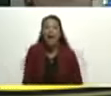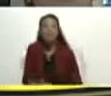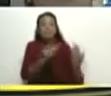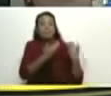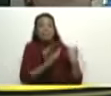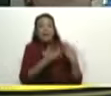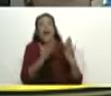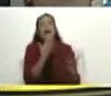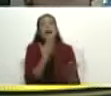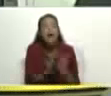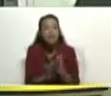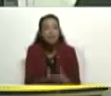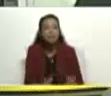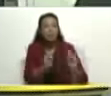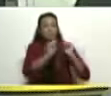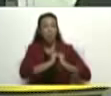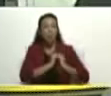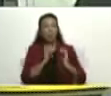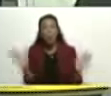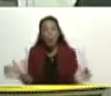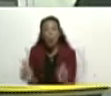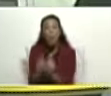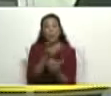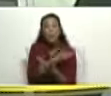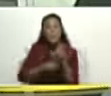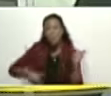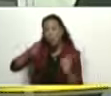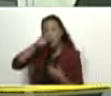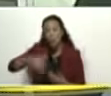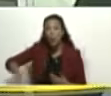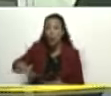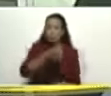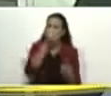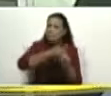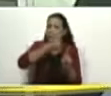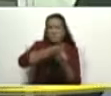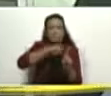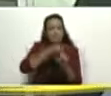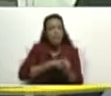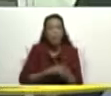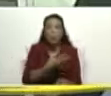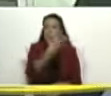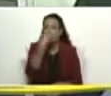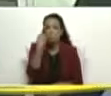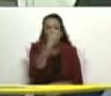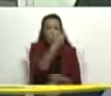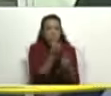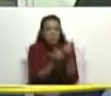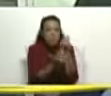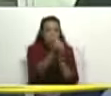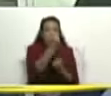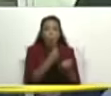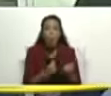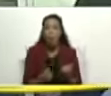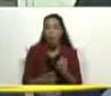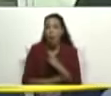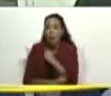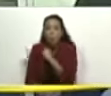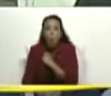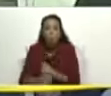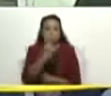donde le vamos a acompañar a usted a nuestro pueblo en esta batalla contra el burocratismo contra lo que siempre hemos